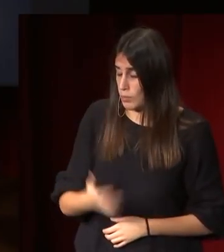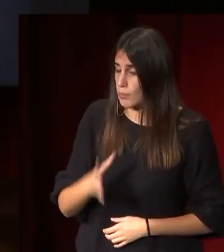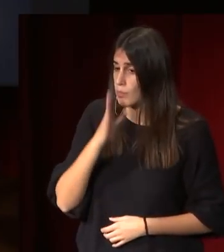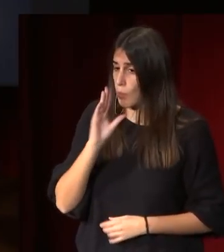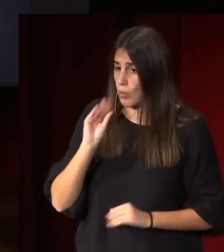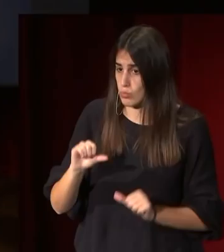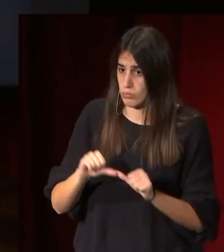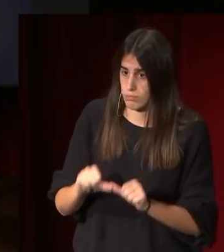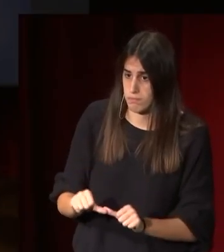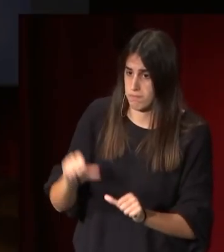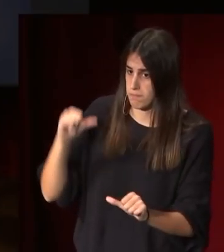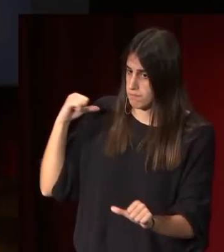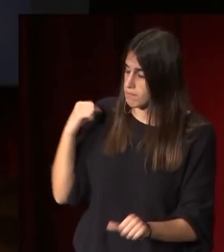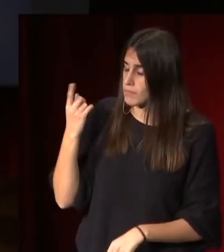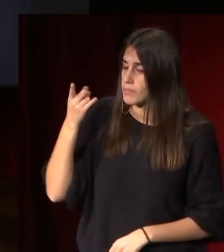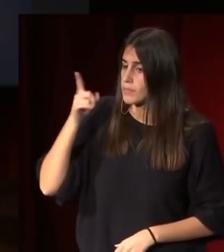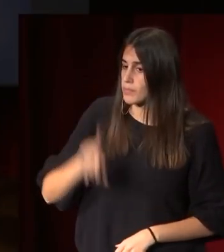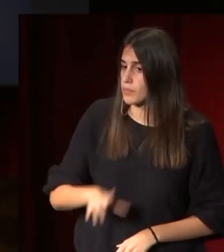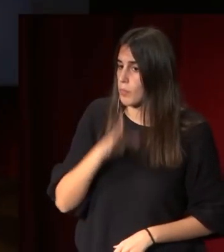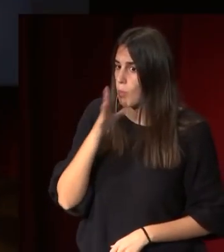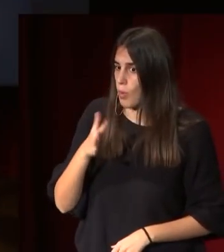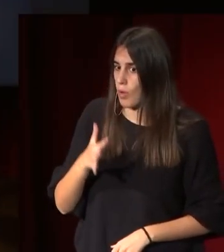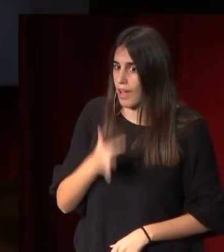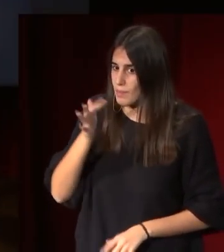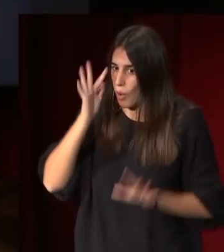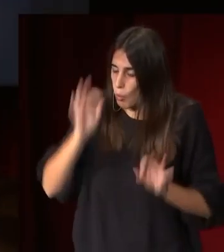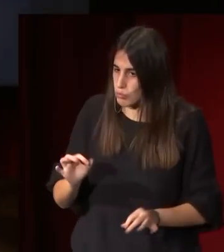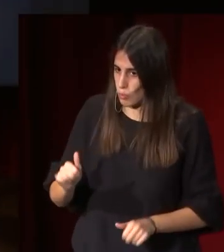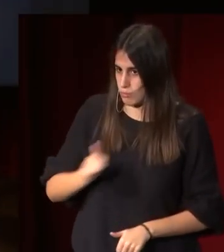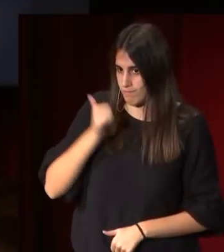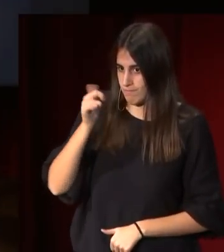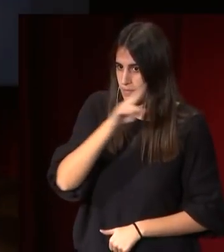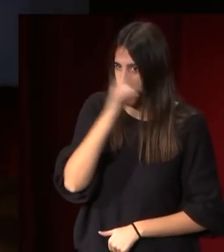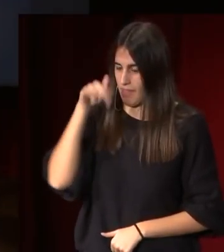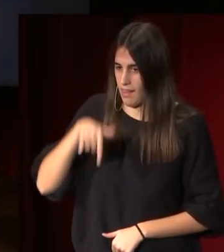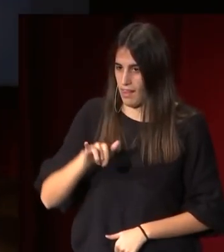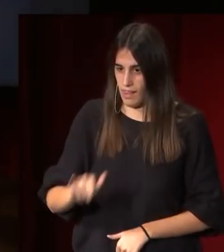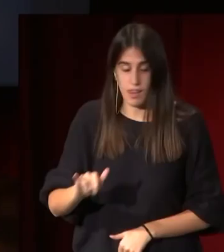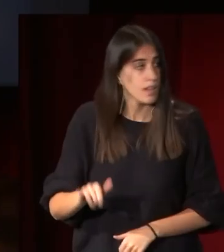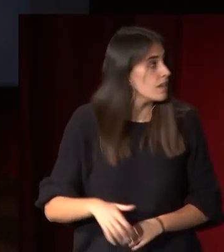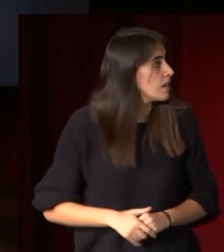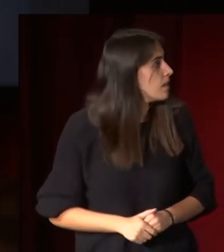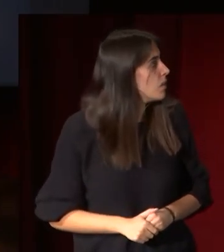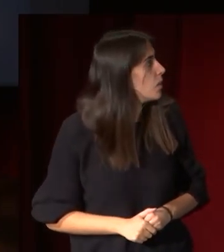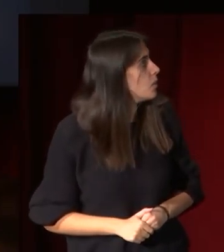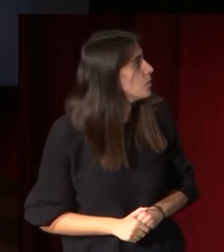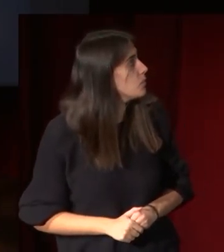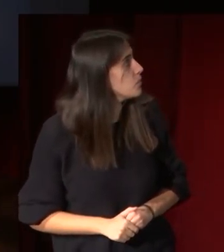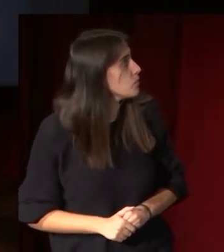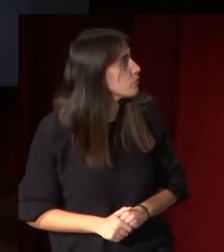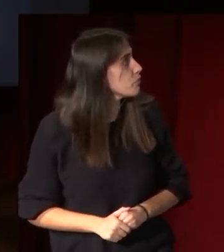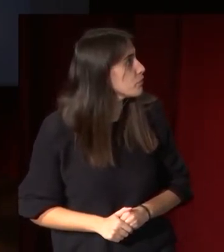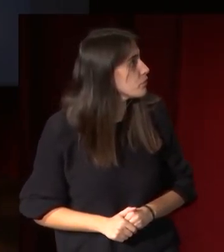trayectoria y además porque además podemos disfrutarla aquí en Madrid, que es un grupo